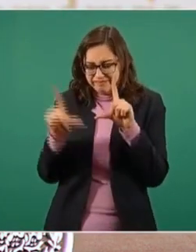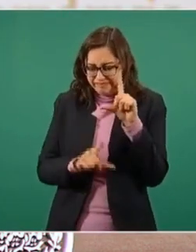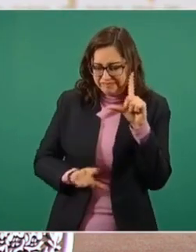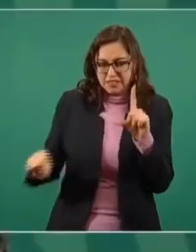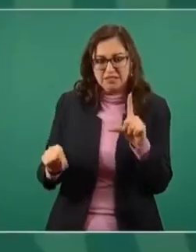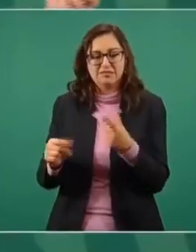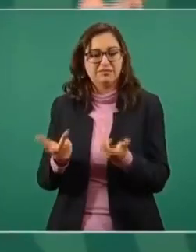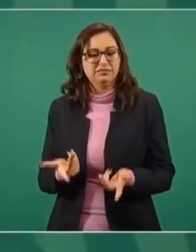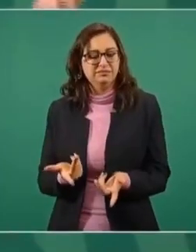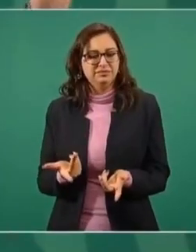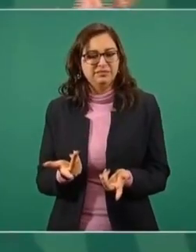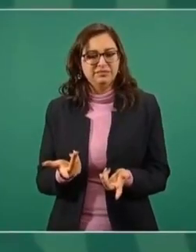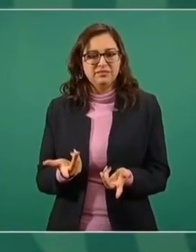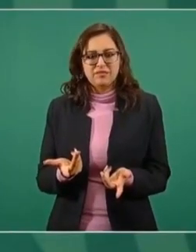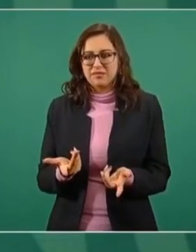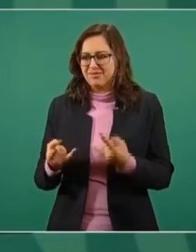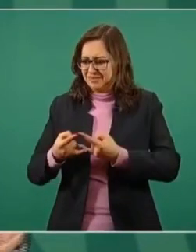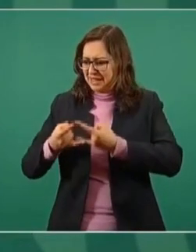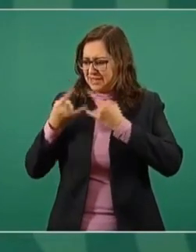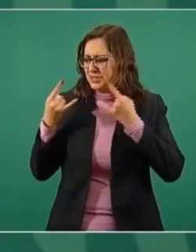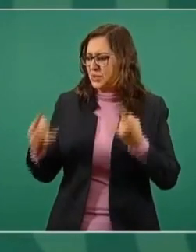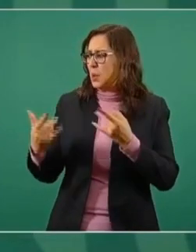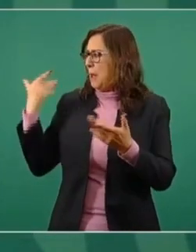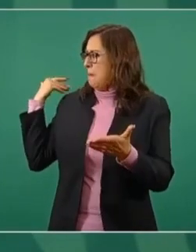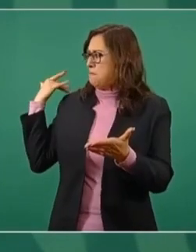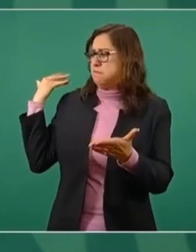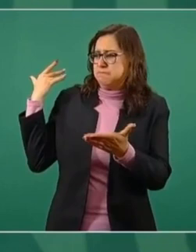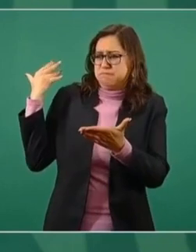Es la historia de nuestro país.